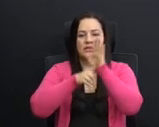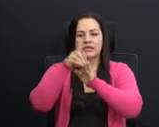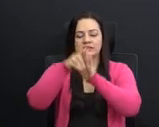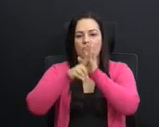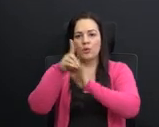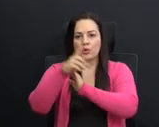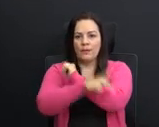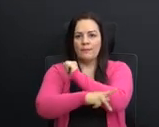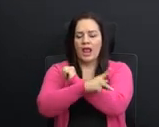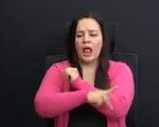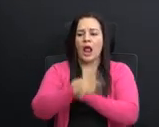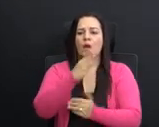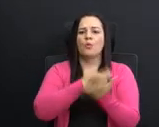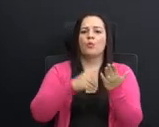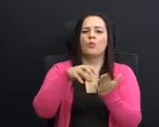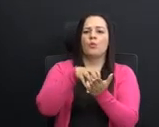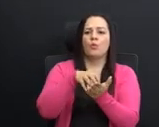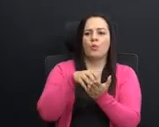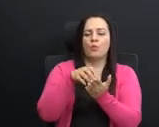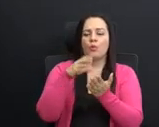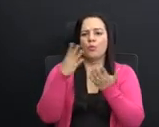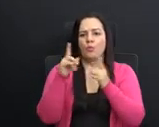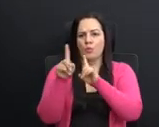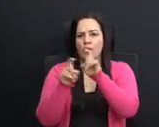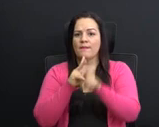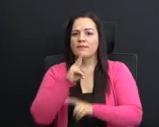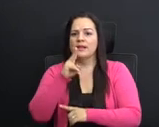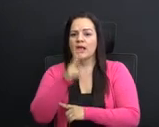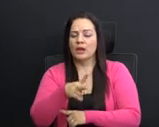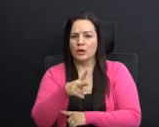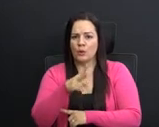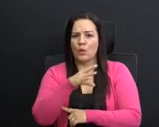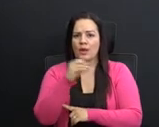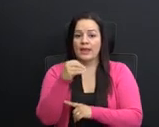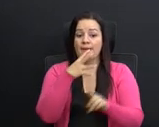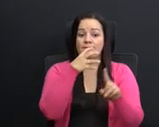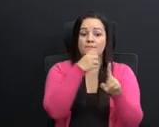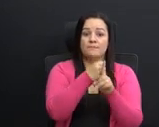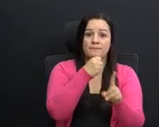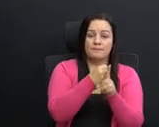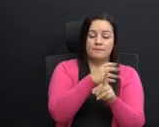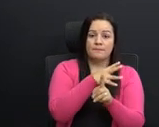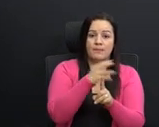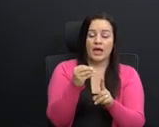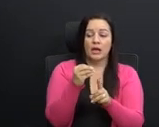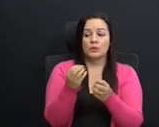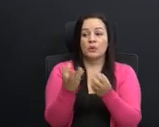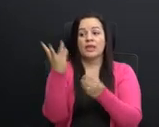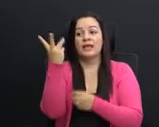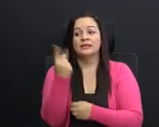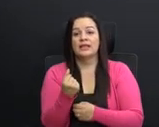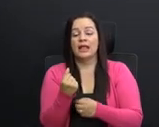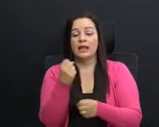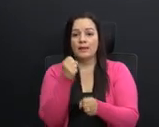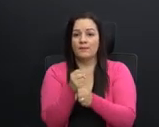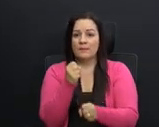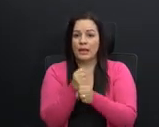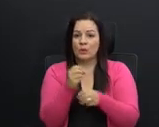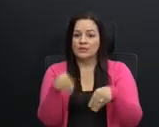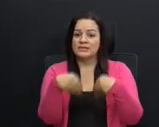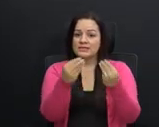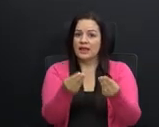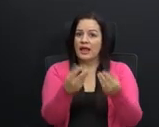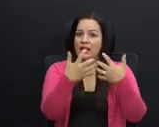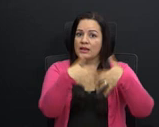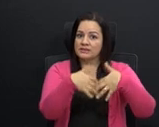verdadero impacto o la cantidad de empleos que se generan en zonas francas. Bueno, en este caso mejor